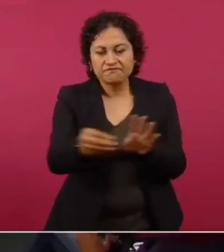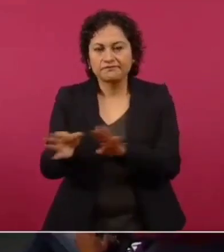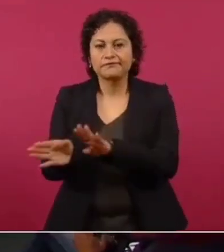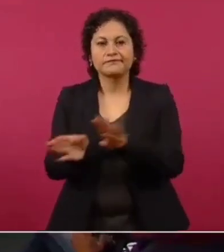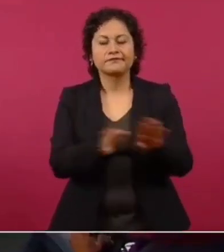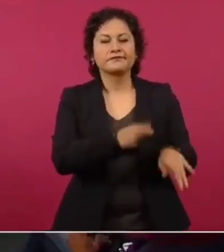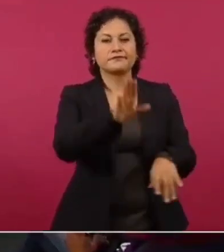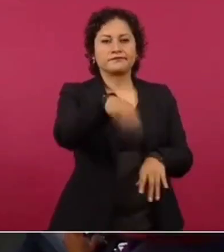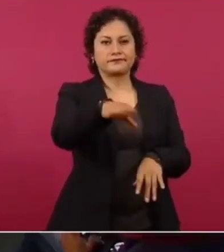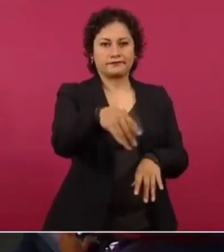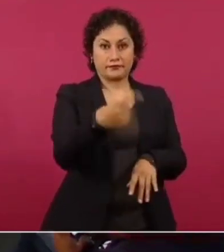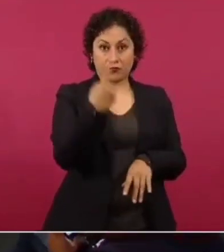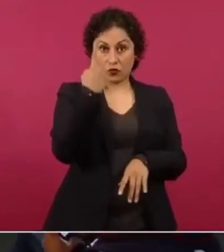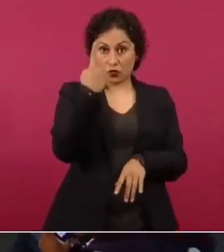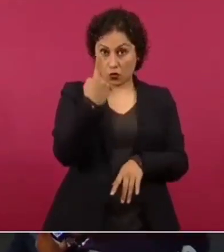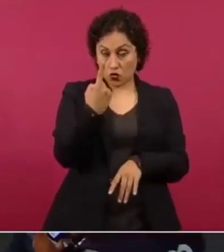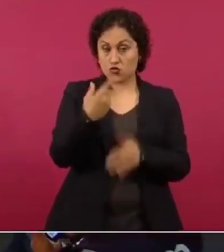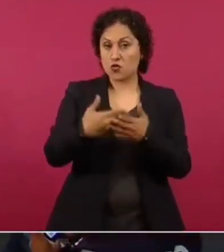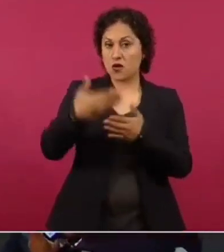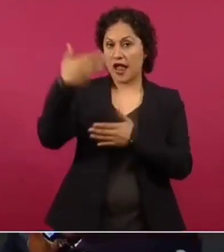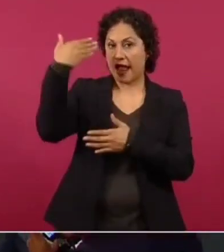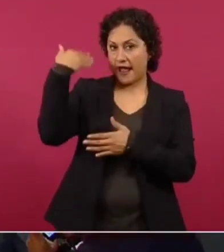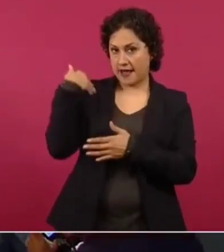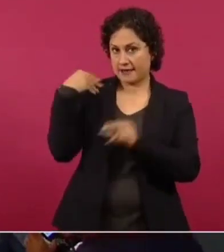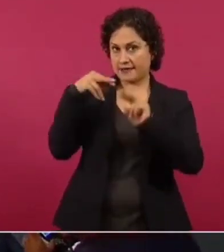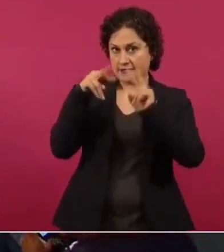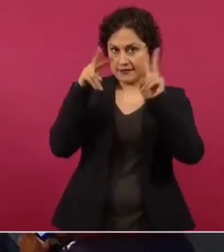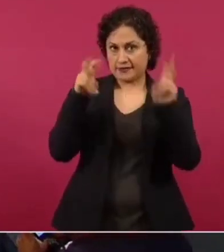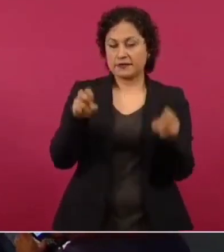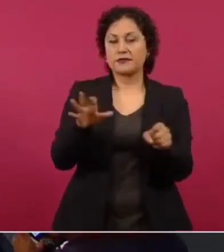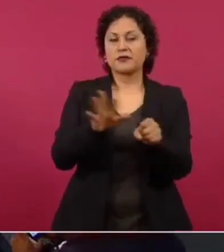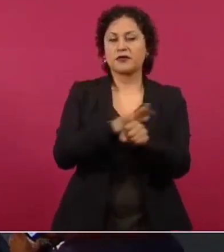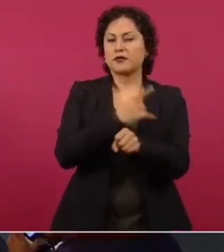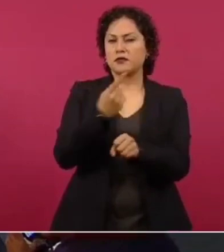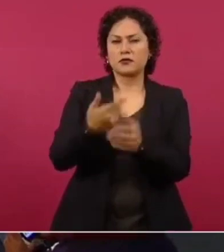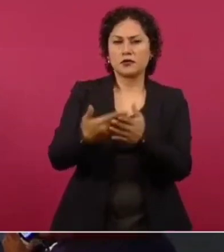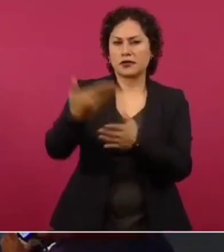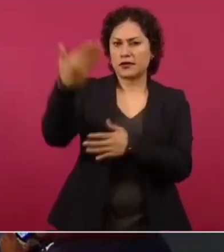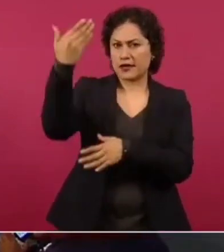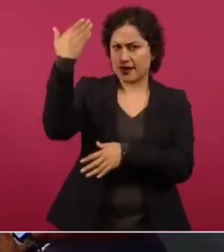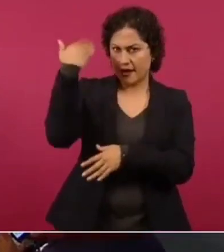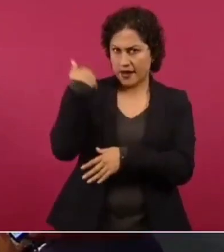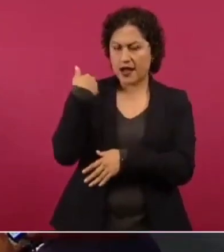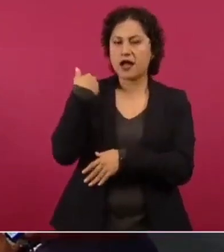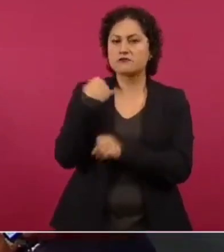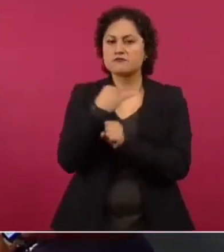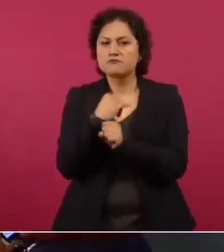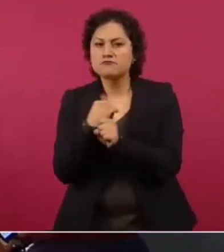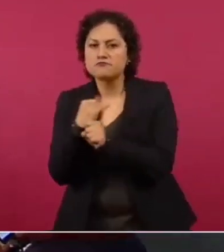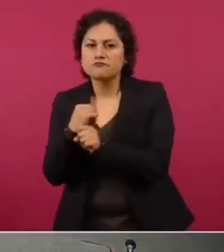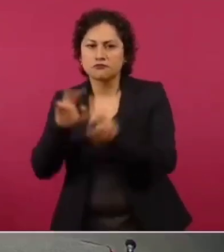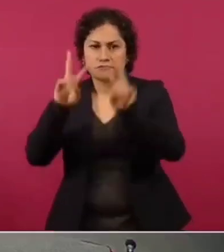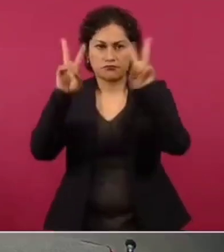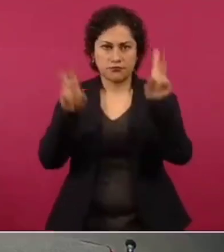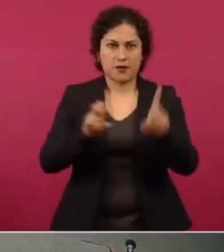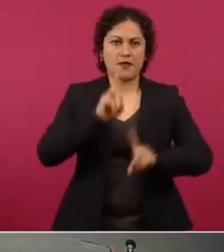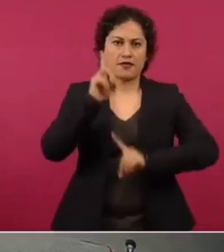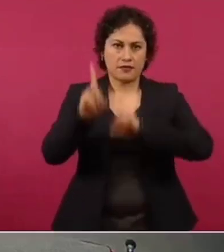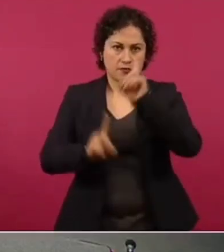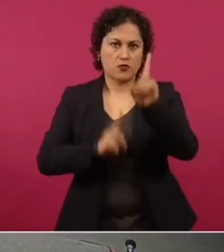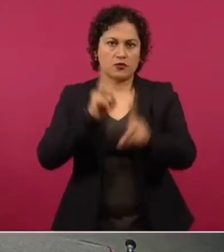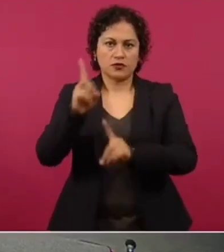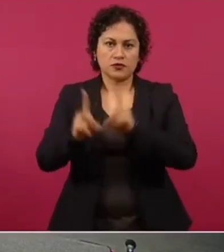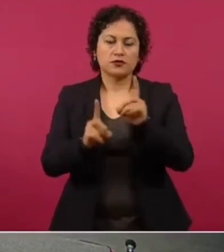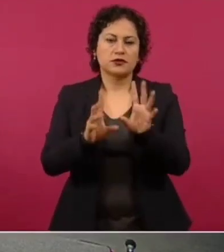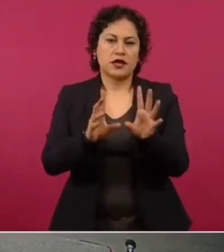de este tema, bueno, porque se ha documentado desde hace muchísimo tiempo la situación que se está viviendo con los deportistas, obviamente